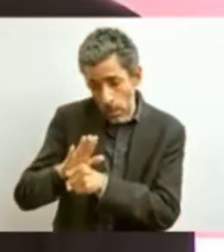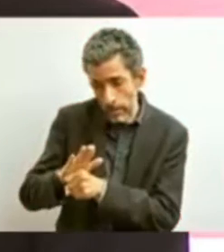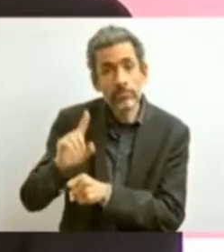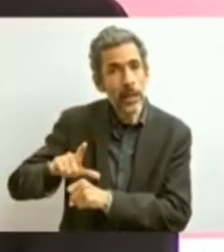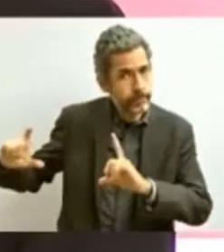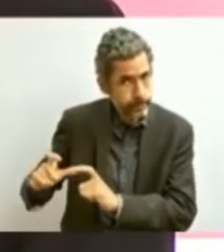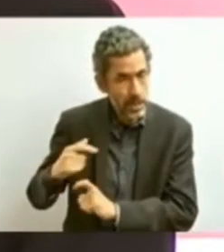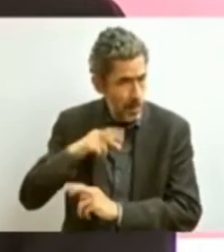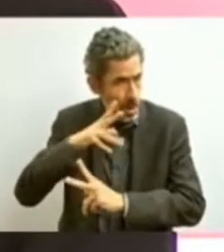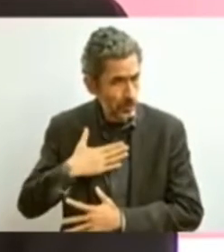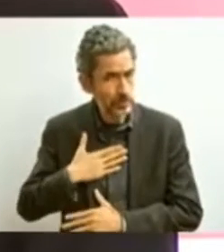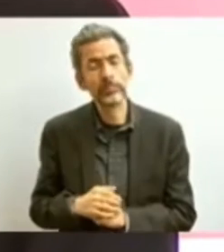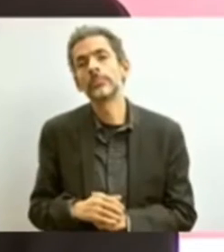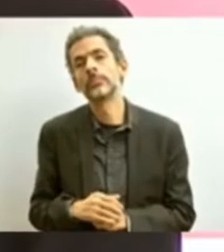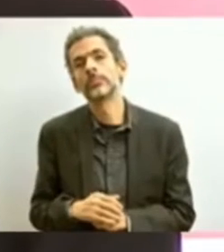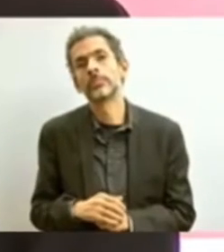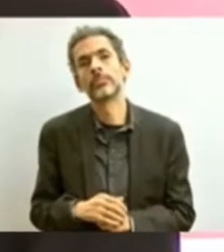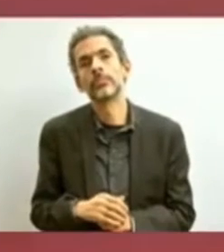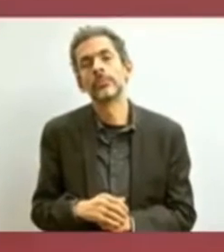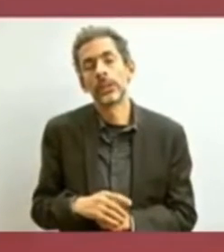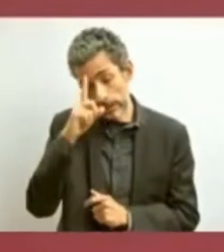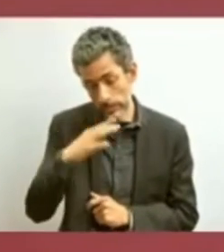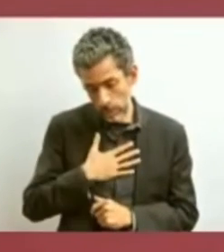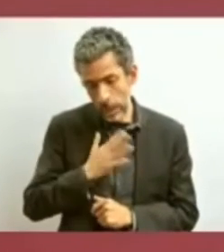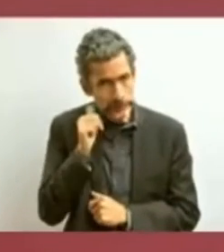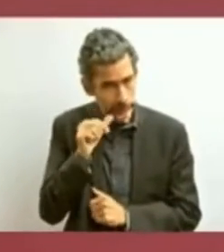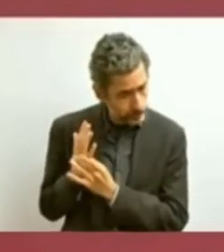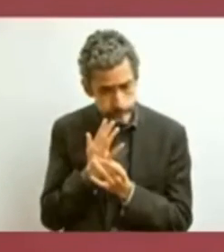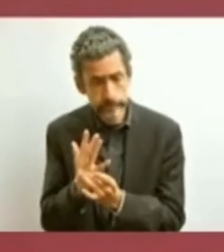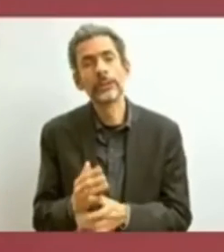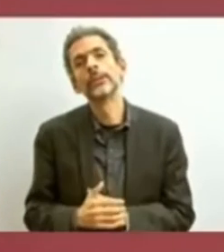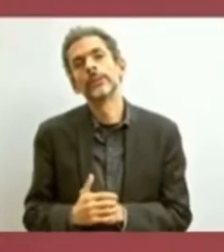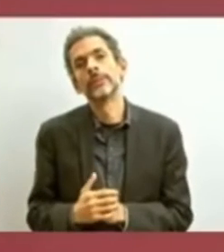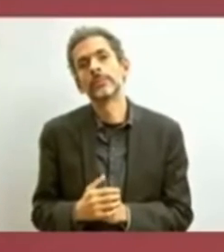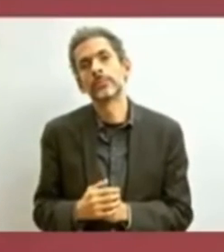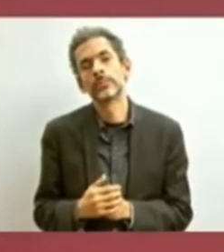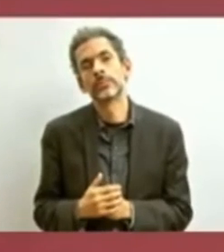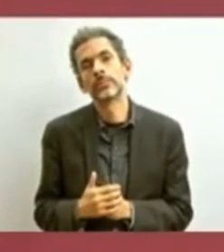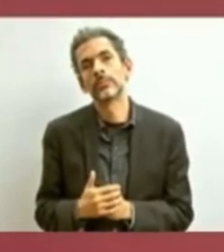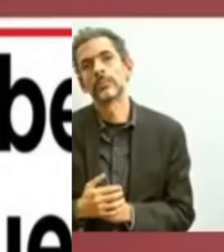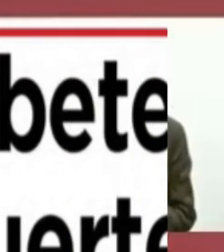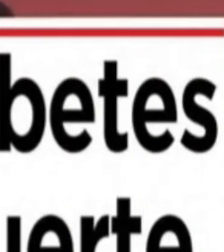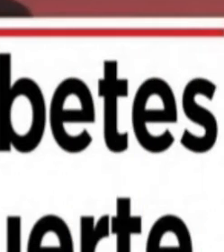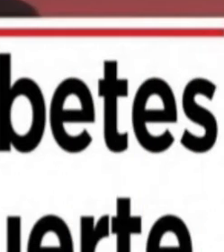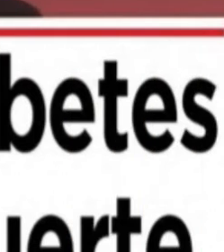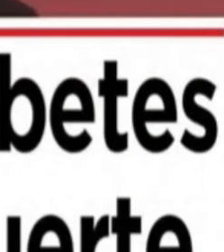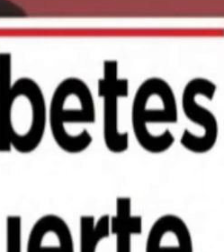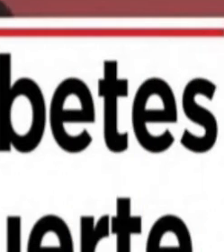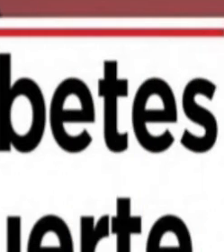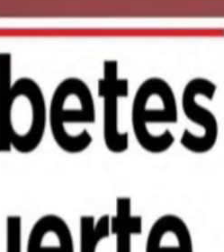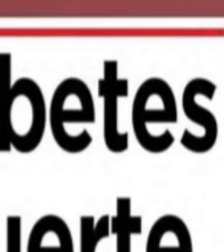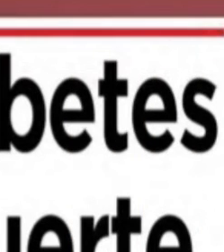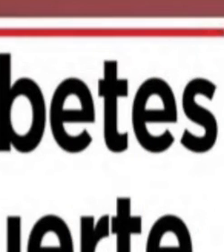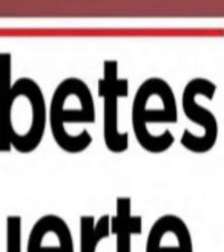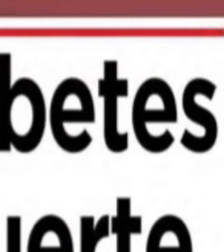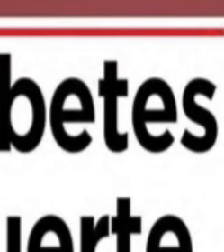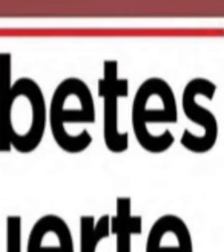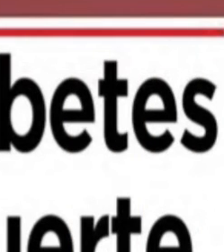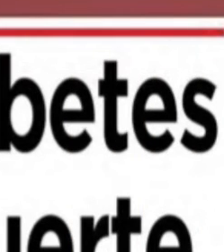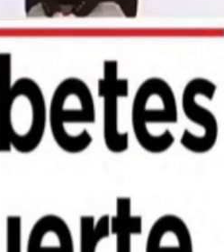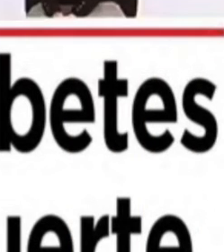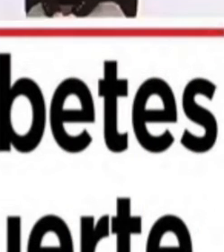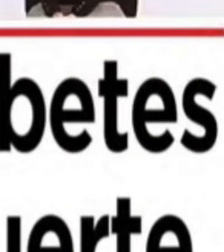pandemia. Siempre he dicho que son malas las comparaciones,